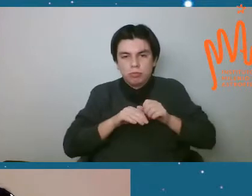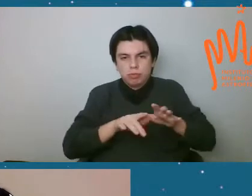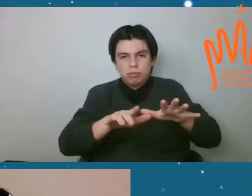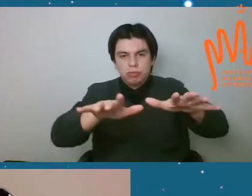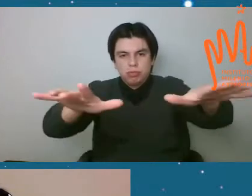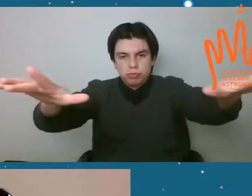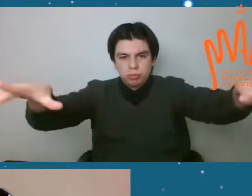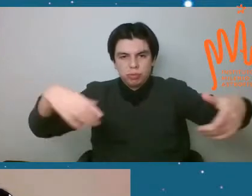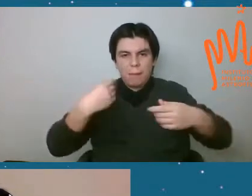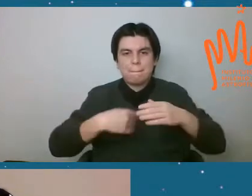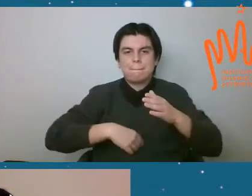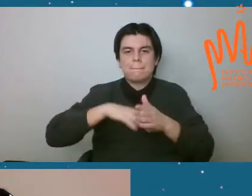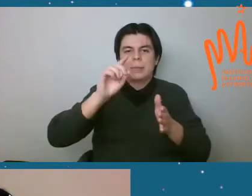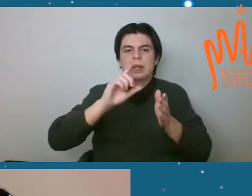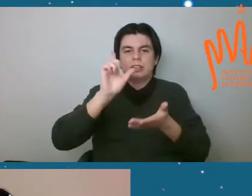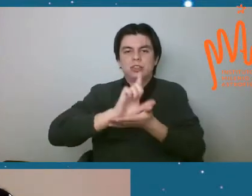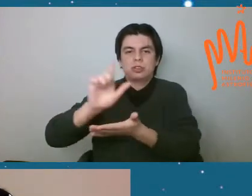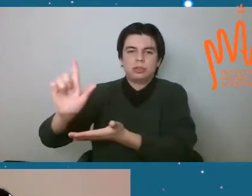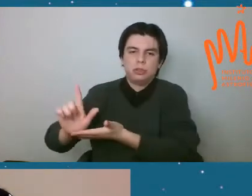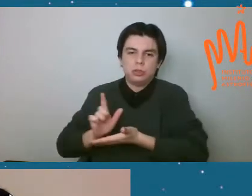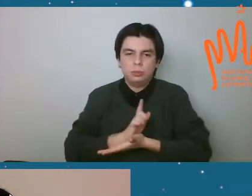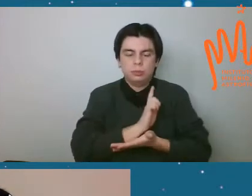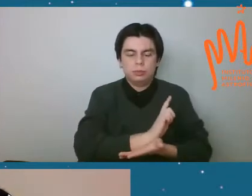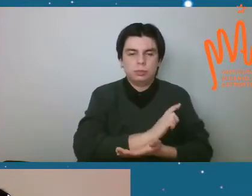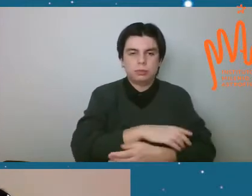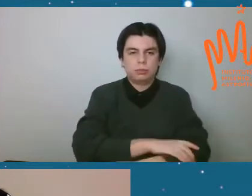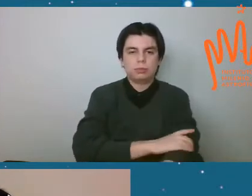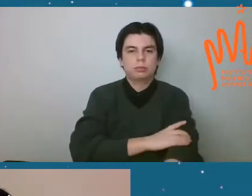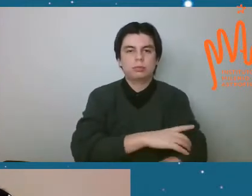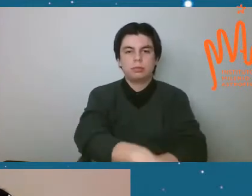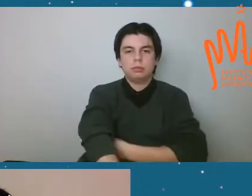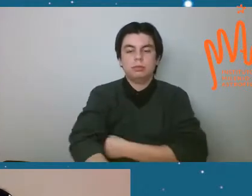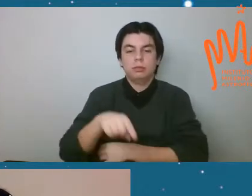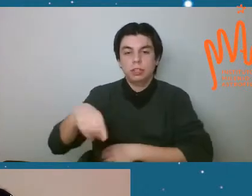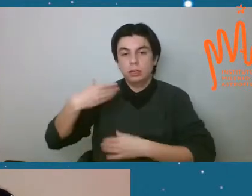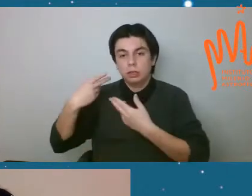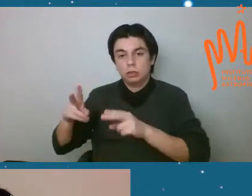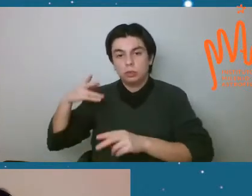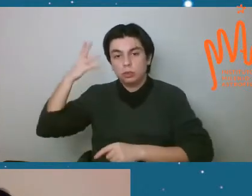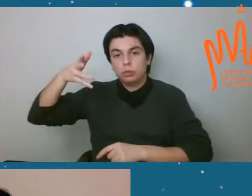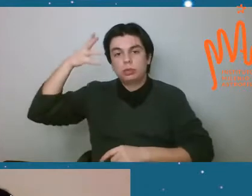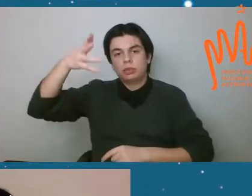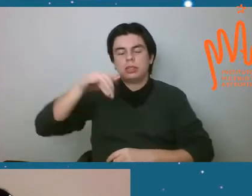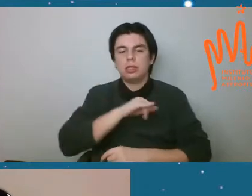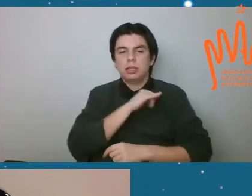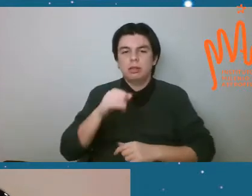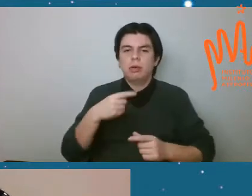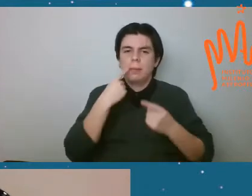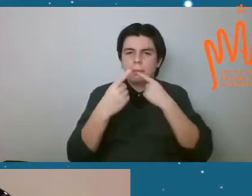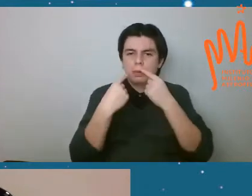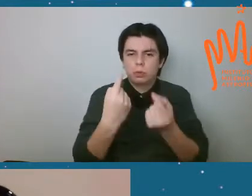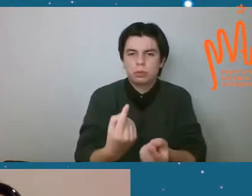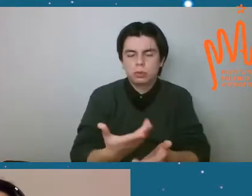te dejamos con tu charla y después vamos a abrir espacio para preguntas.